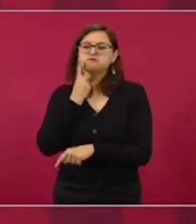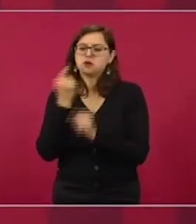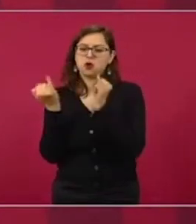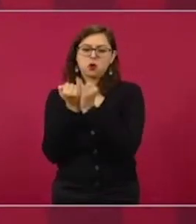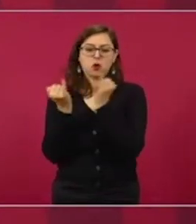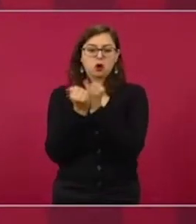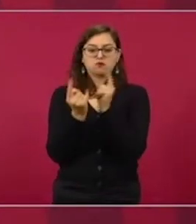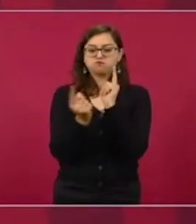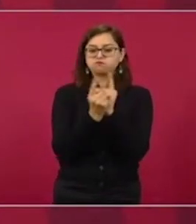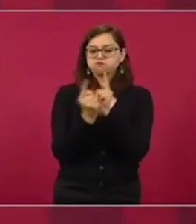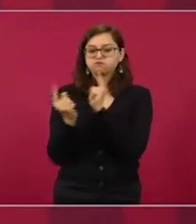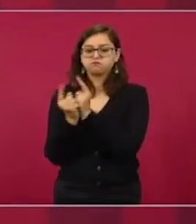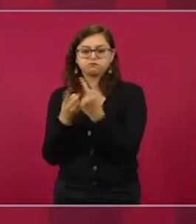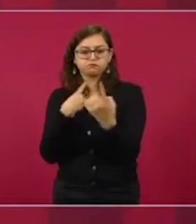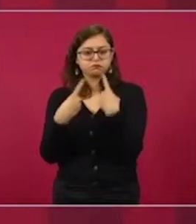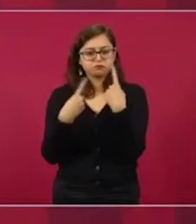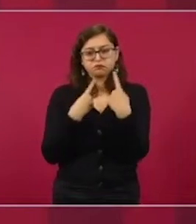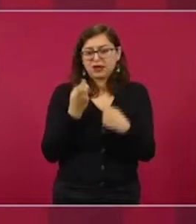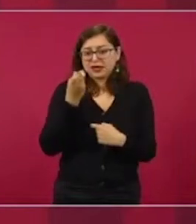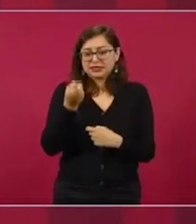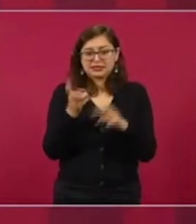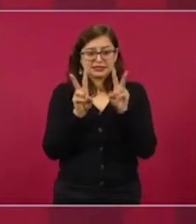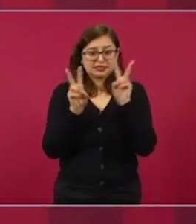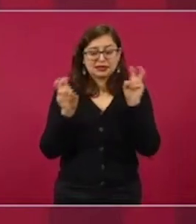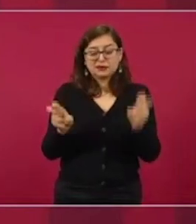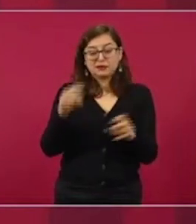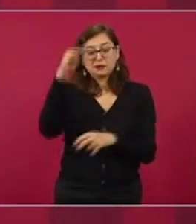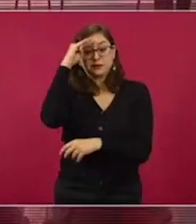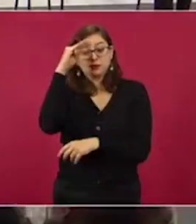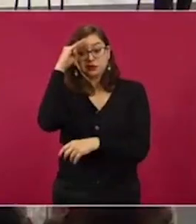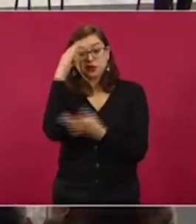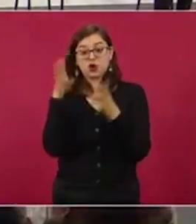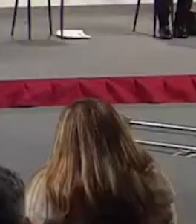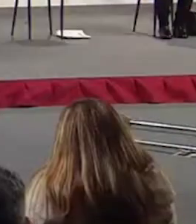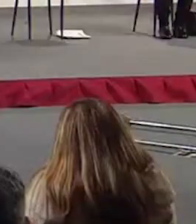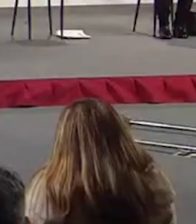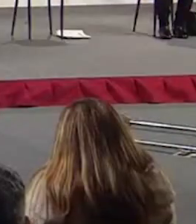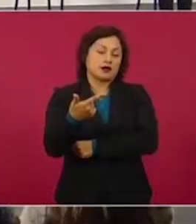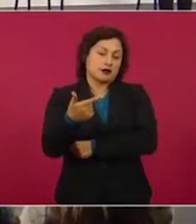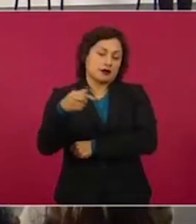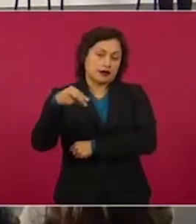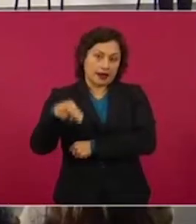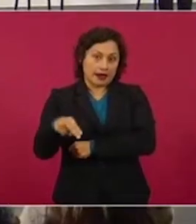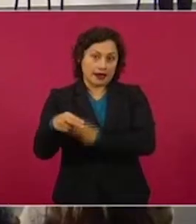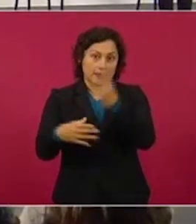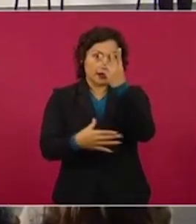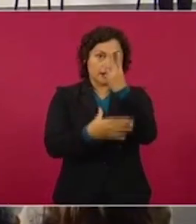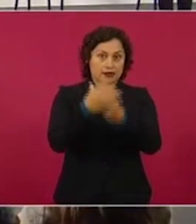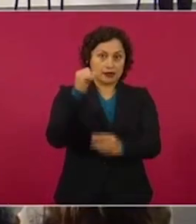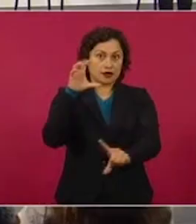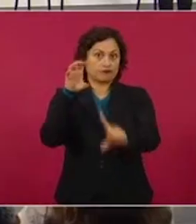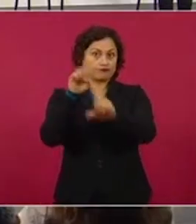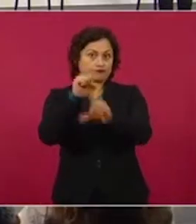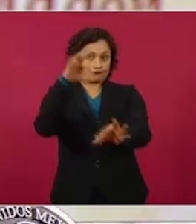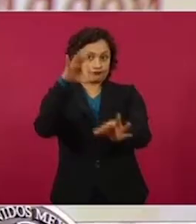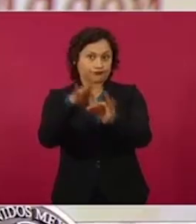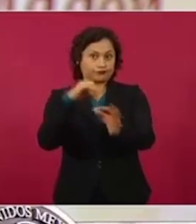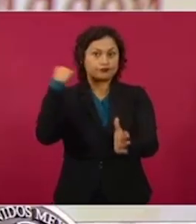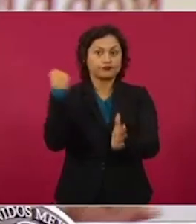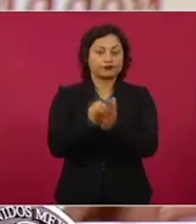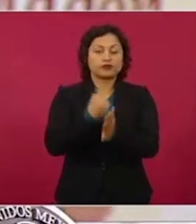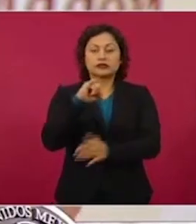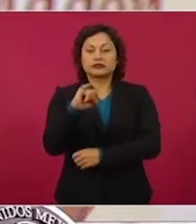senadores. Y se trata de eso, de conocer cuál es la agenda legislativa. Creo que la reforma